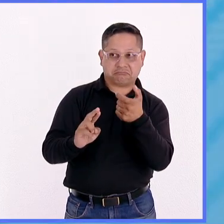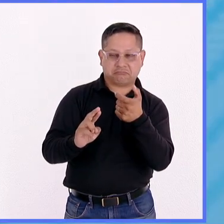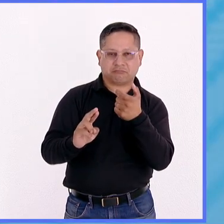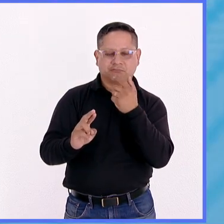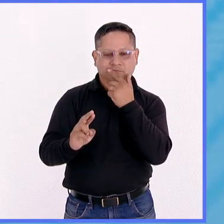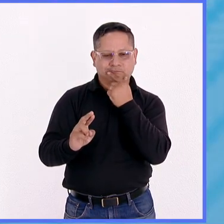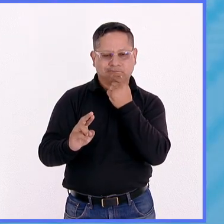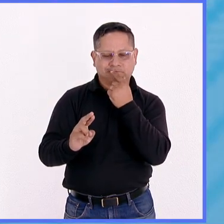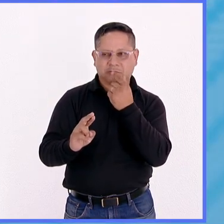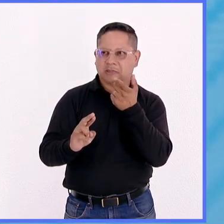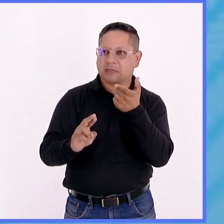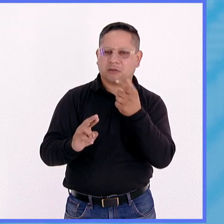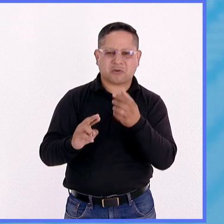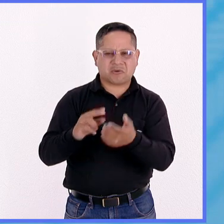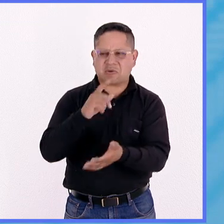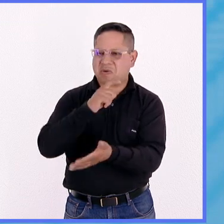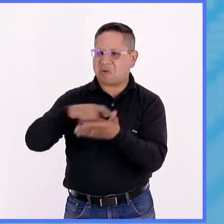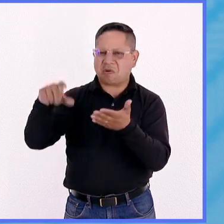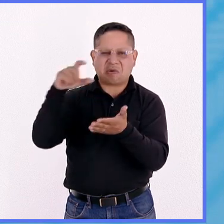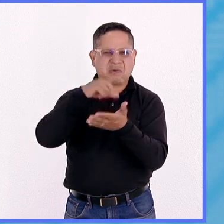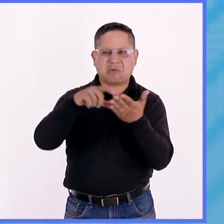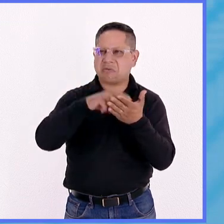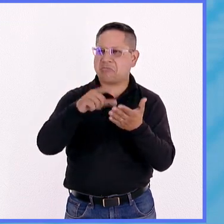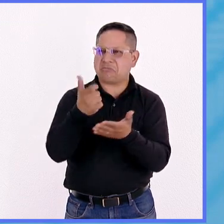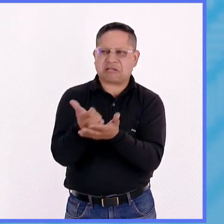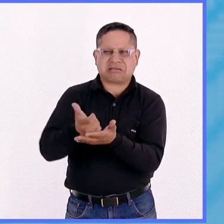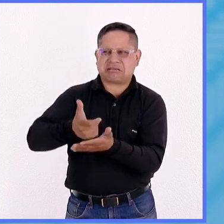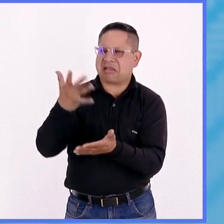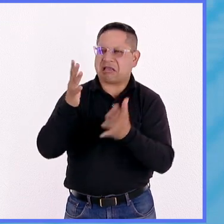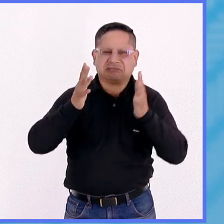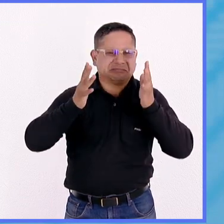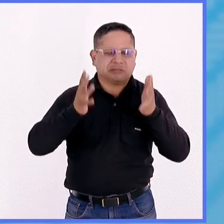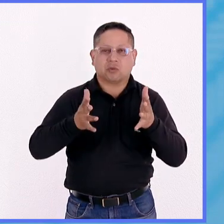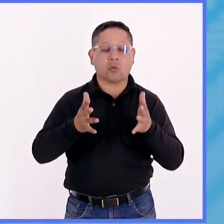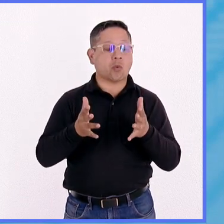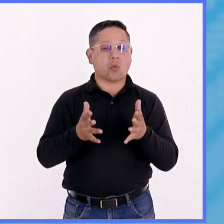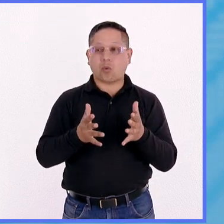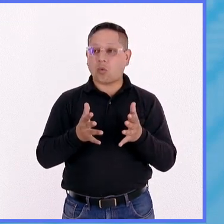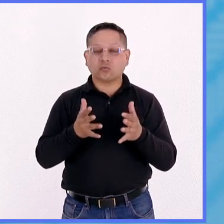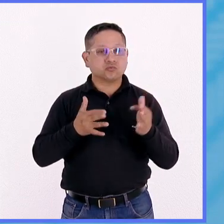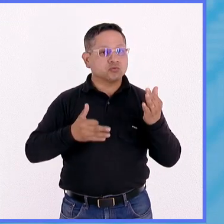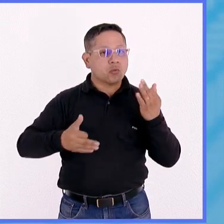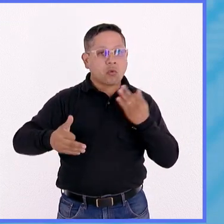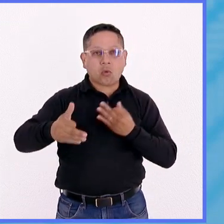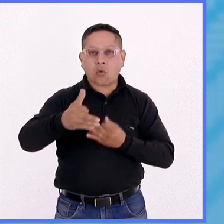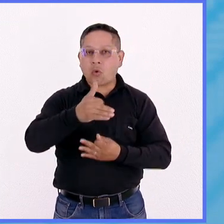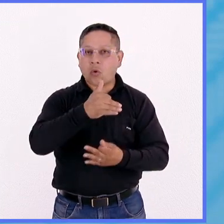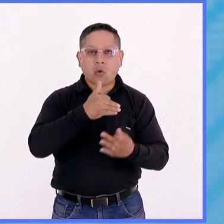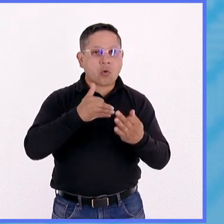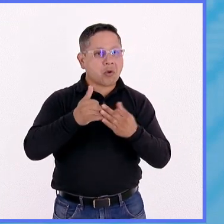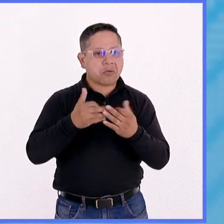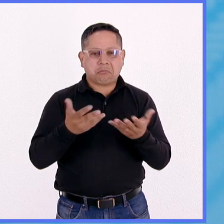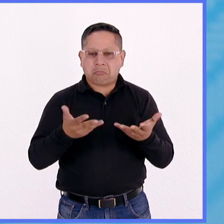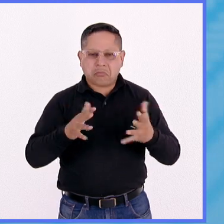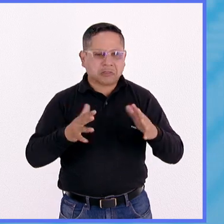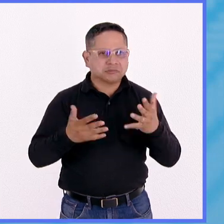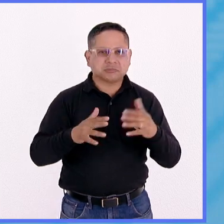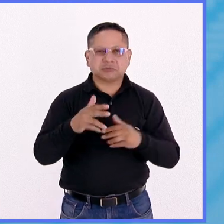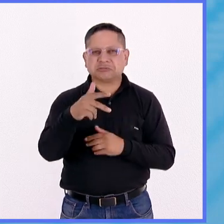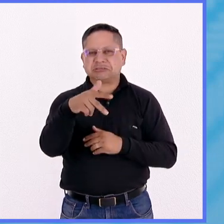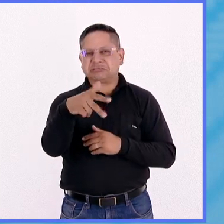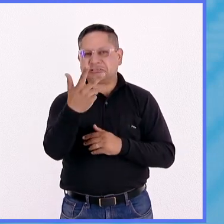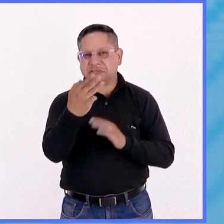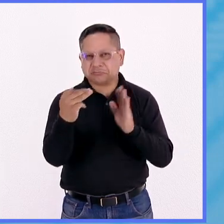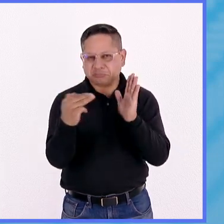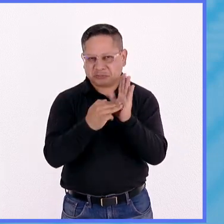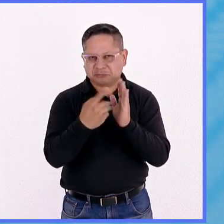en una competencia donde compren un satélite carísimo ya hecho. Entonces, tenemos un costo máximo de alrededor de 13 mil pesos.